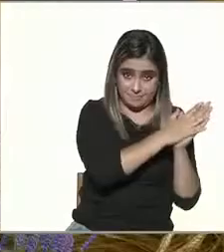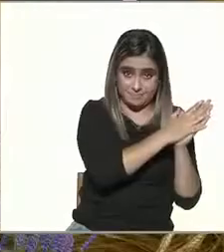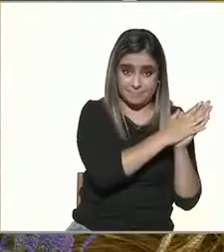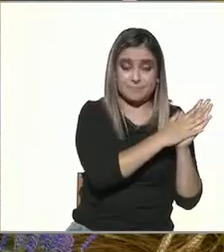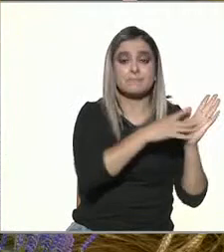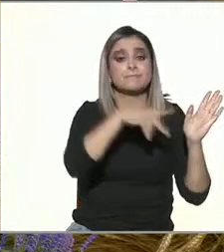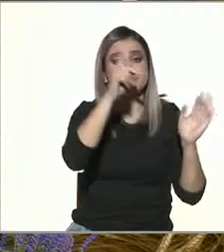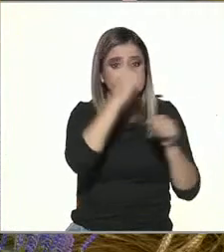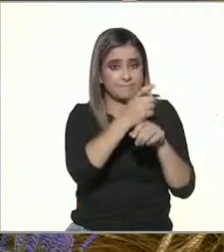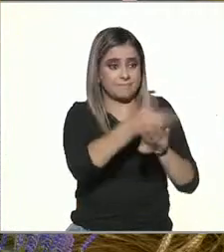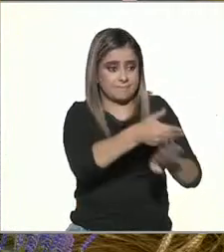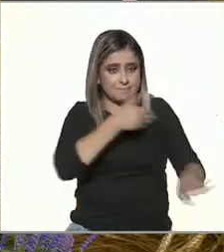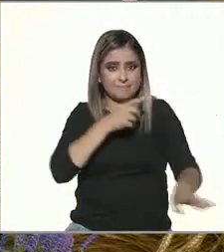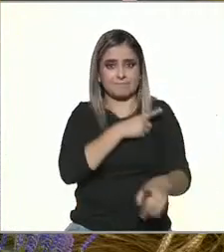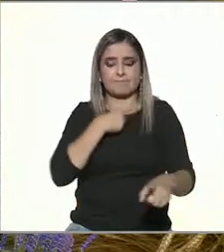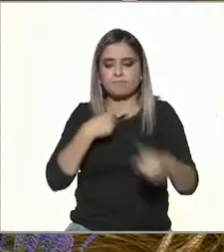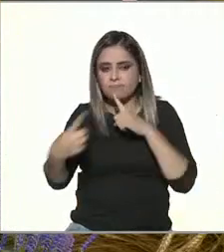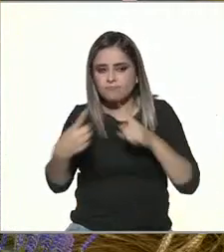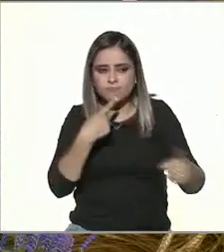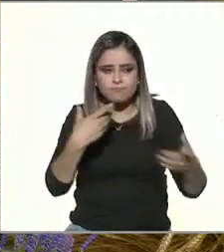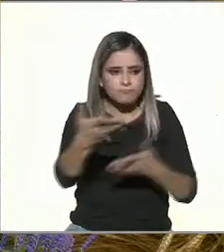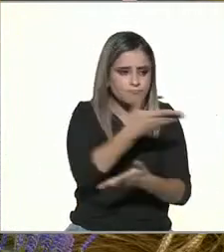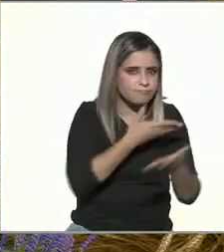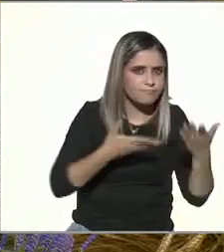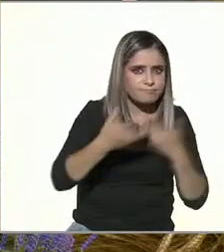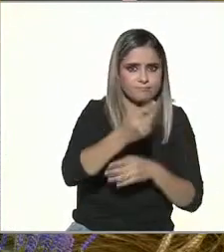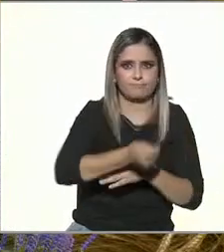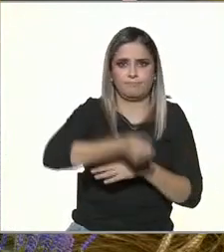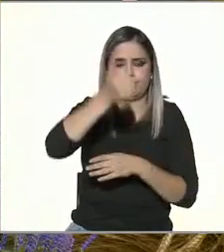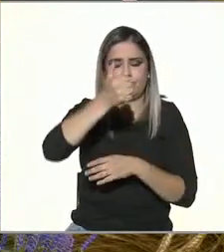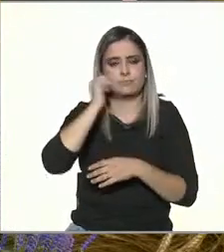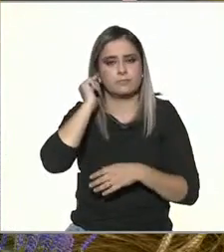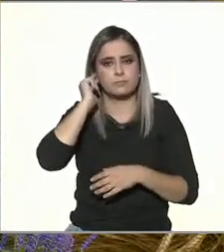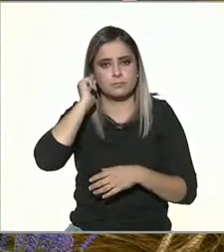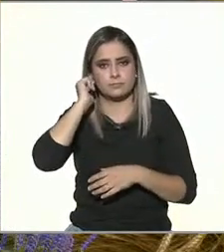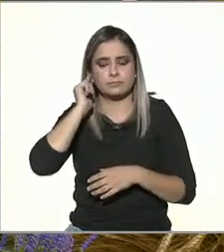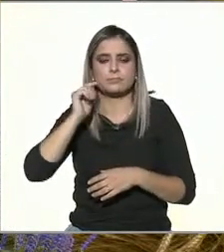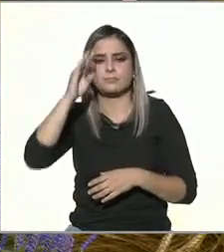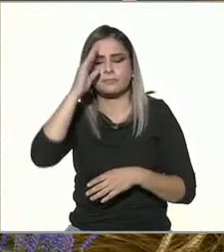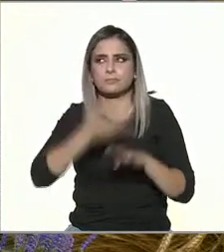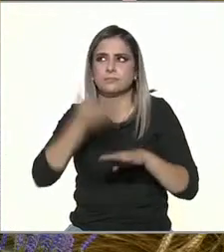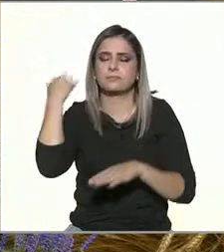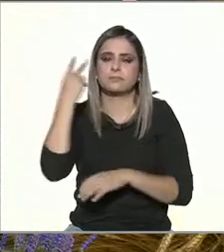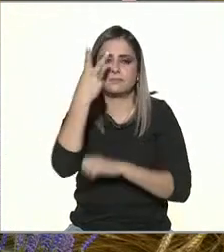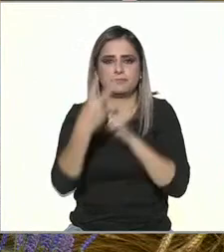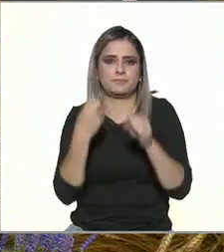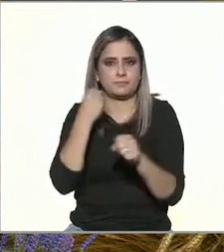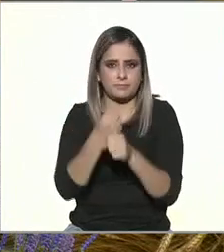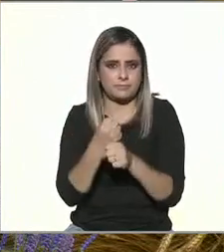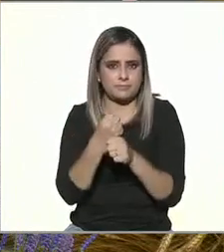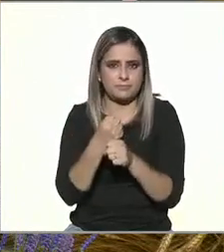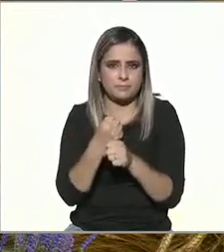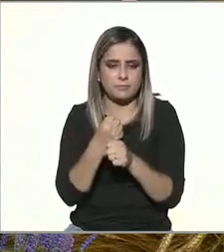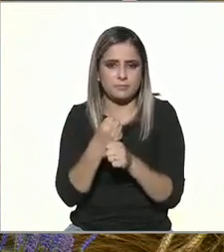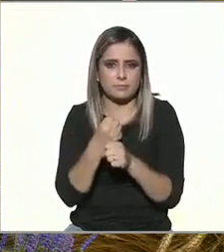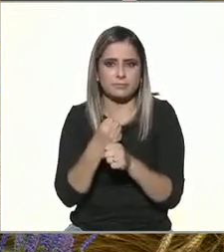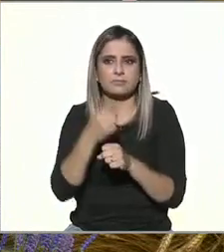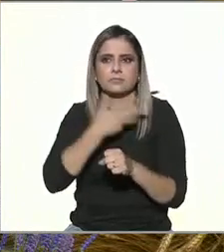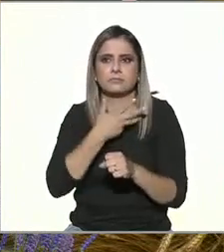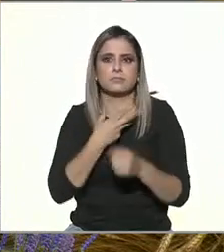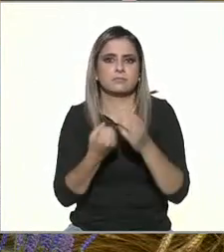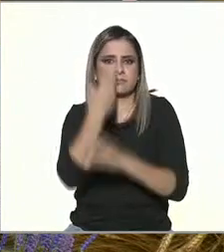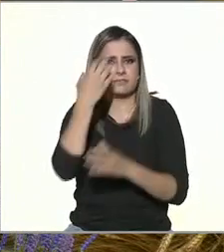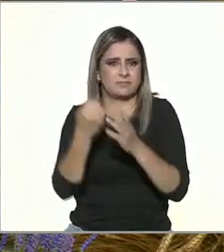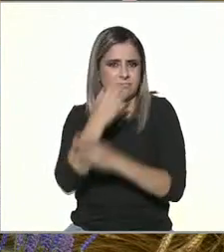diálogo entender bien vuelvo a pensar en lo que pasó hace dos años como sacamos algunas leyes